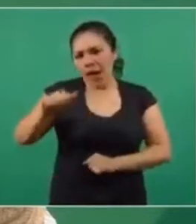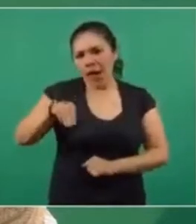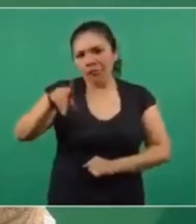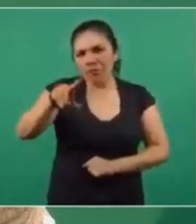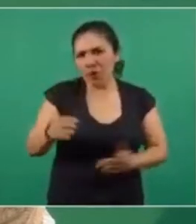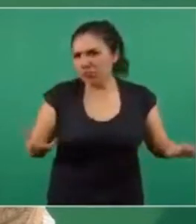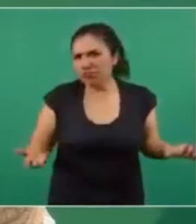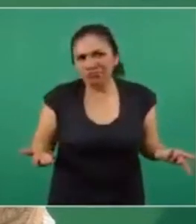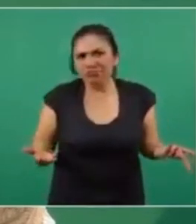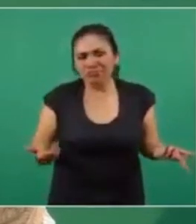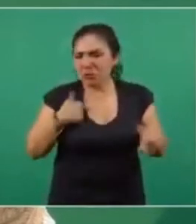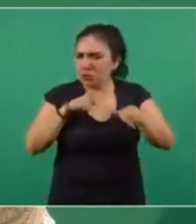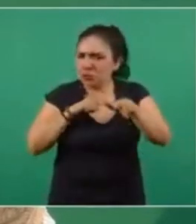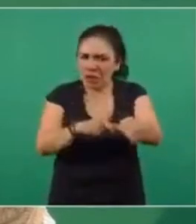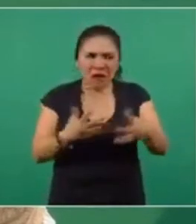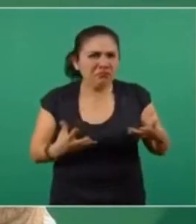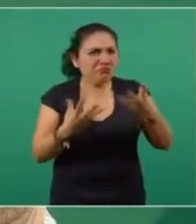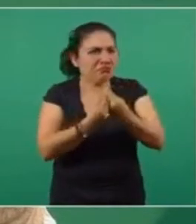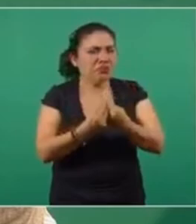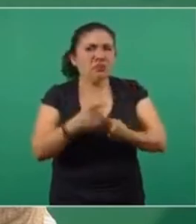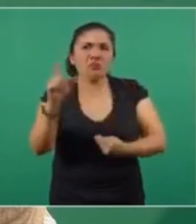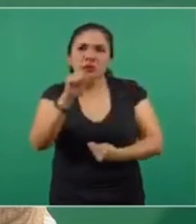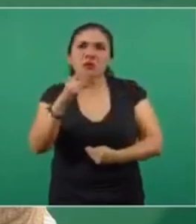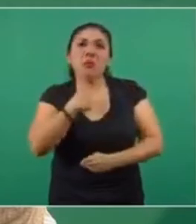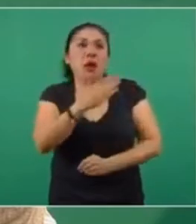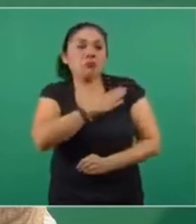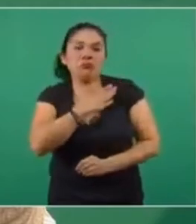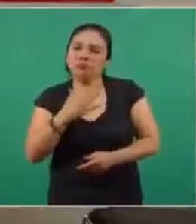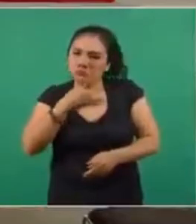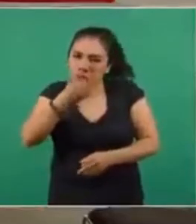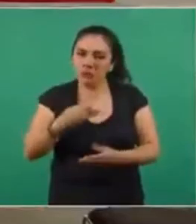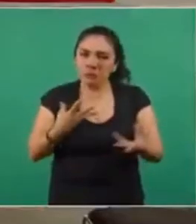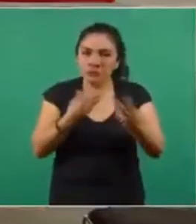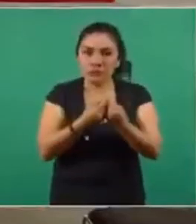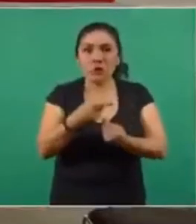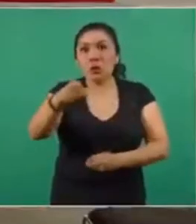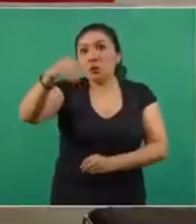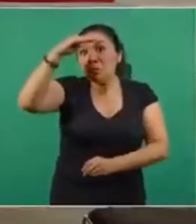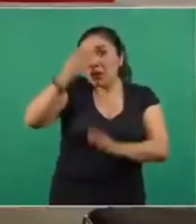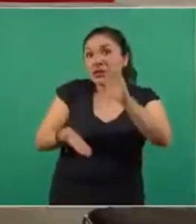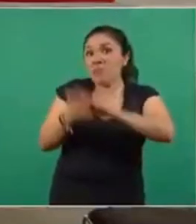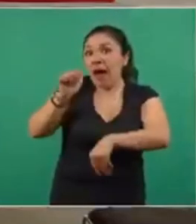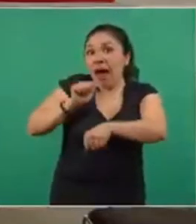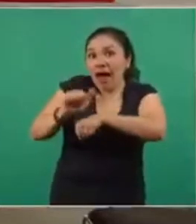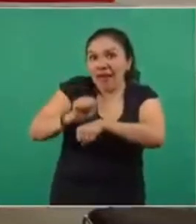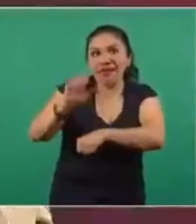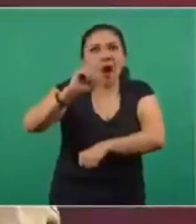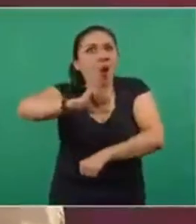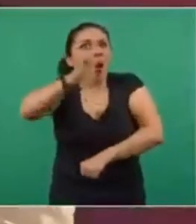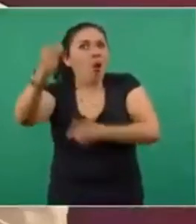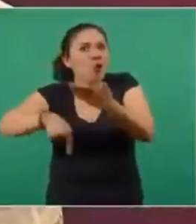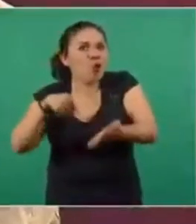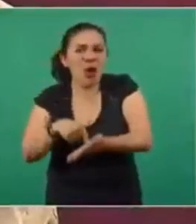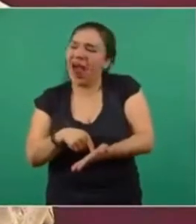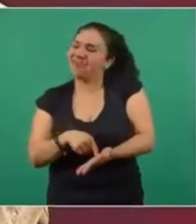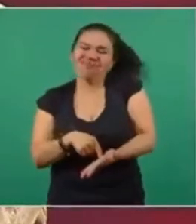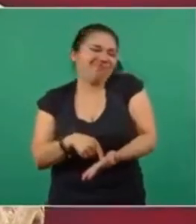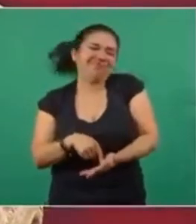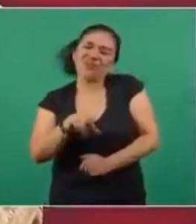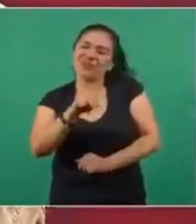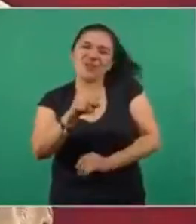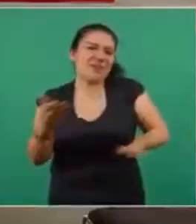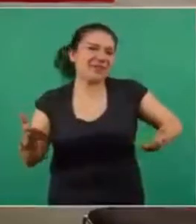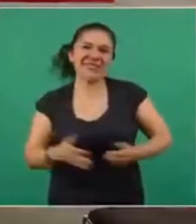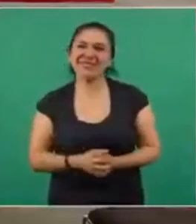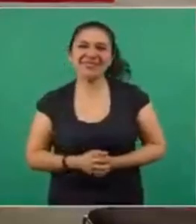y estaré siempre a disposición de cumplir la misión. Entonces, no se ve usted en Argentina ni en ninguna otra parte. No, para nada, de momento